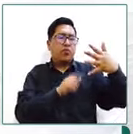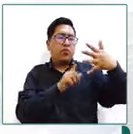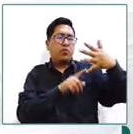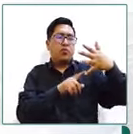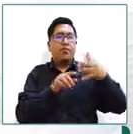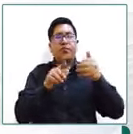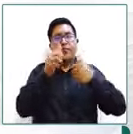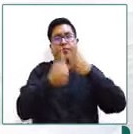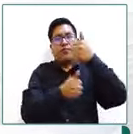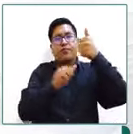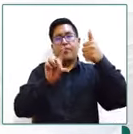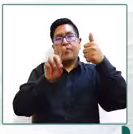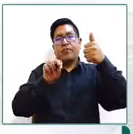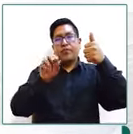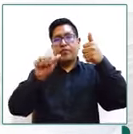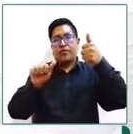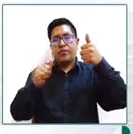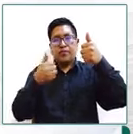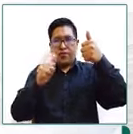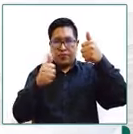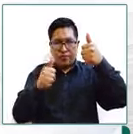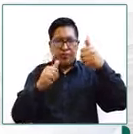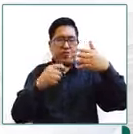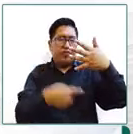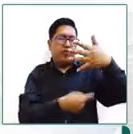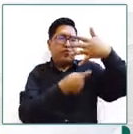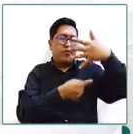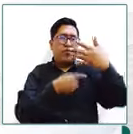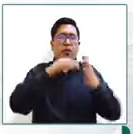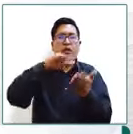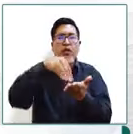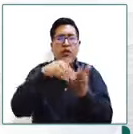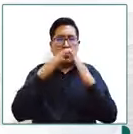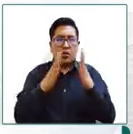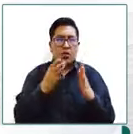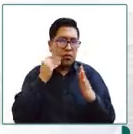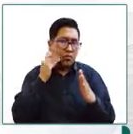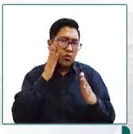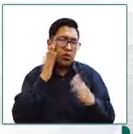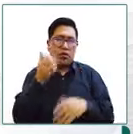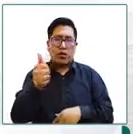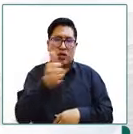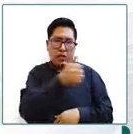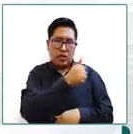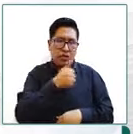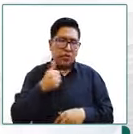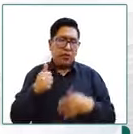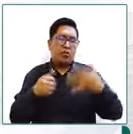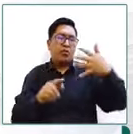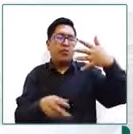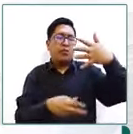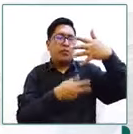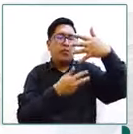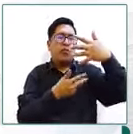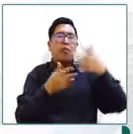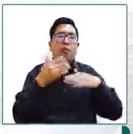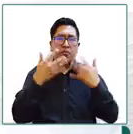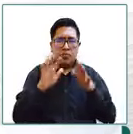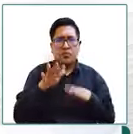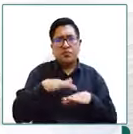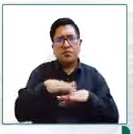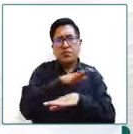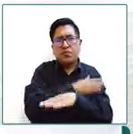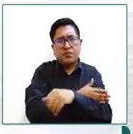defensorías de la niñez y adolescencia centros de acogimiento públicos y mixtos diez también como una muestra aunque se han llegado